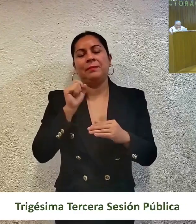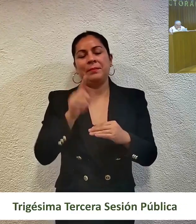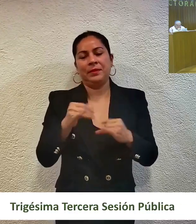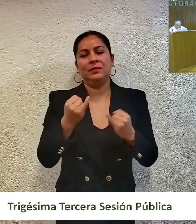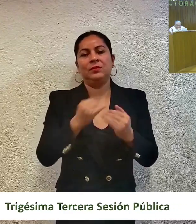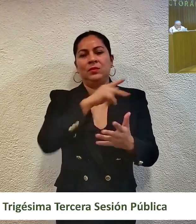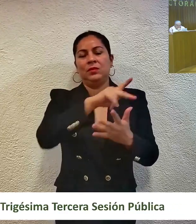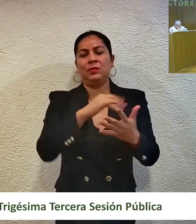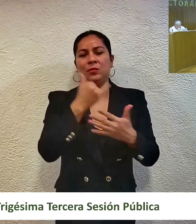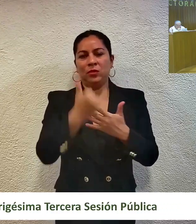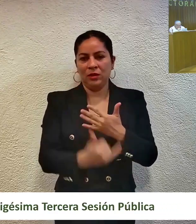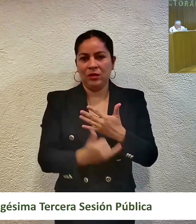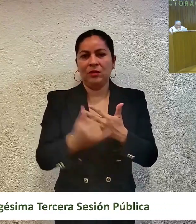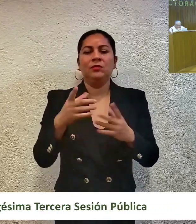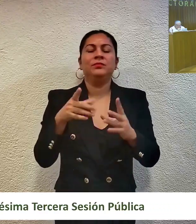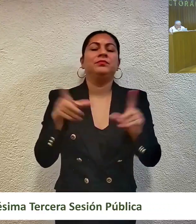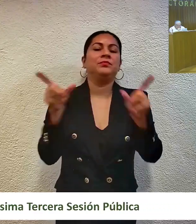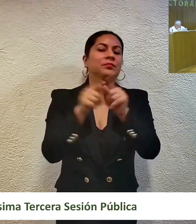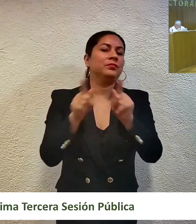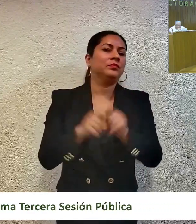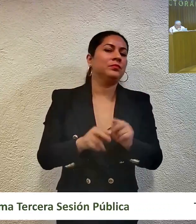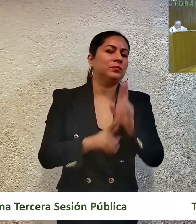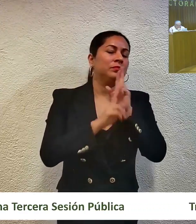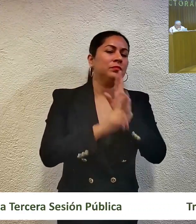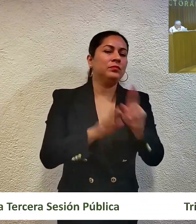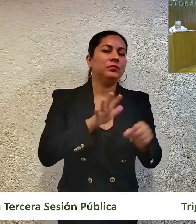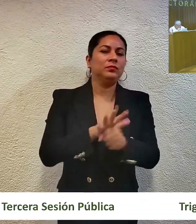el proyecto concluye con los siguientes puntos resolutivos.